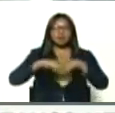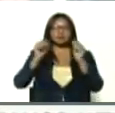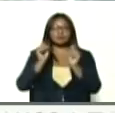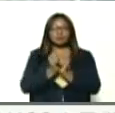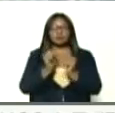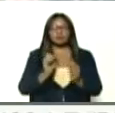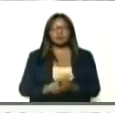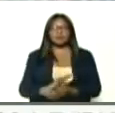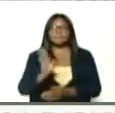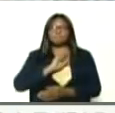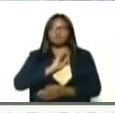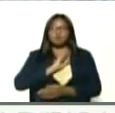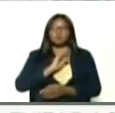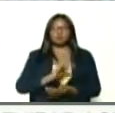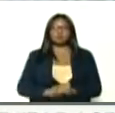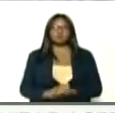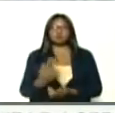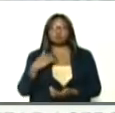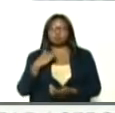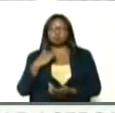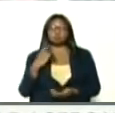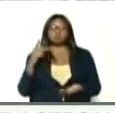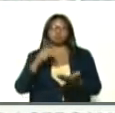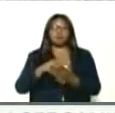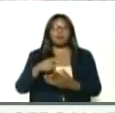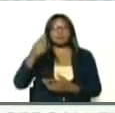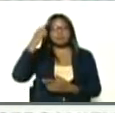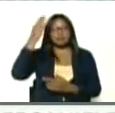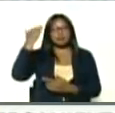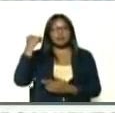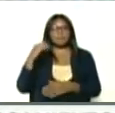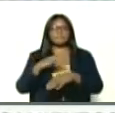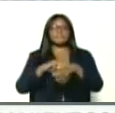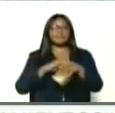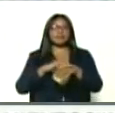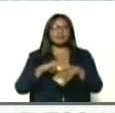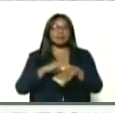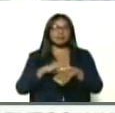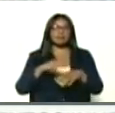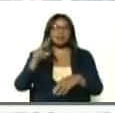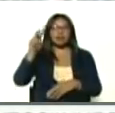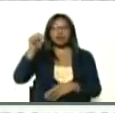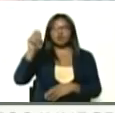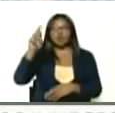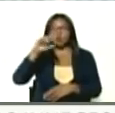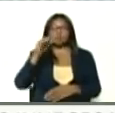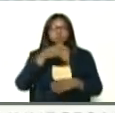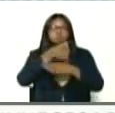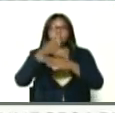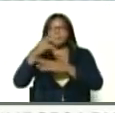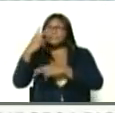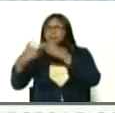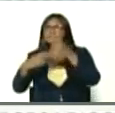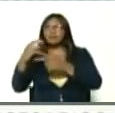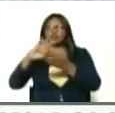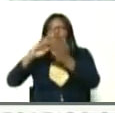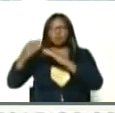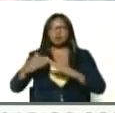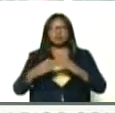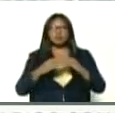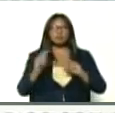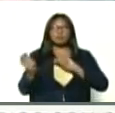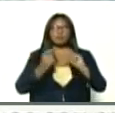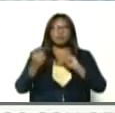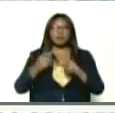y mi estado natal, aquí hemos estado, el día de ayer, con la ministra, Nori Gerrera, estuvimos en Anaco, en varias comunas, haciendo el